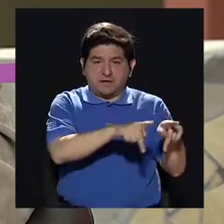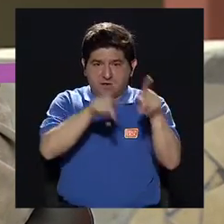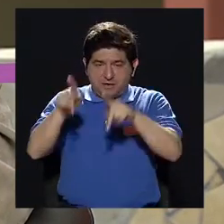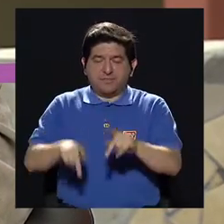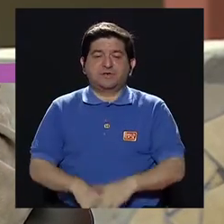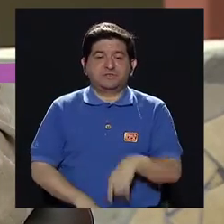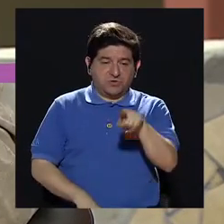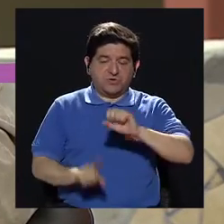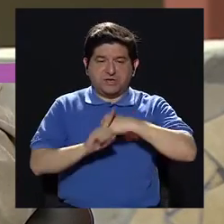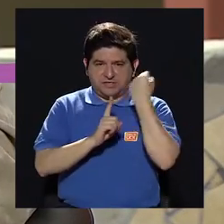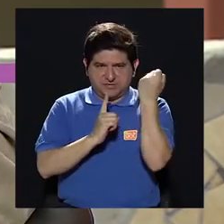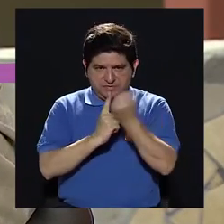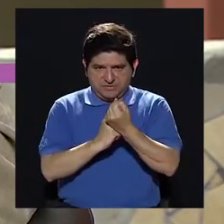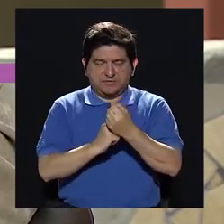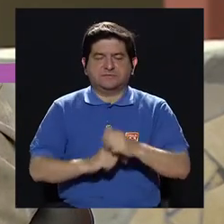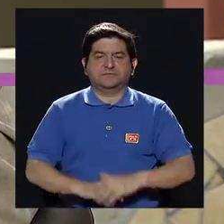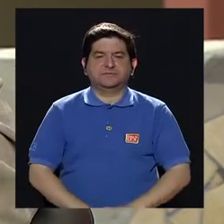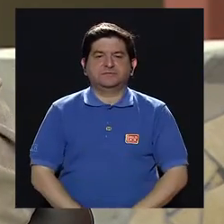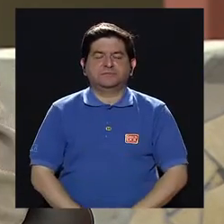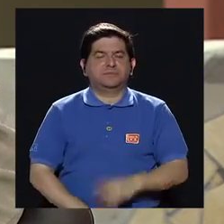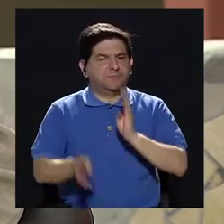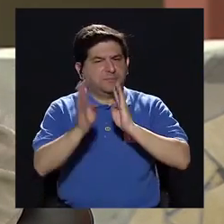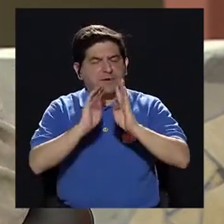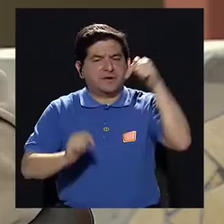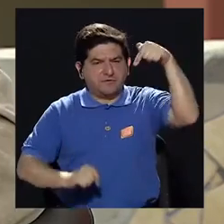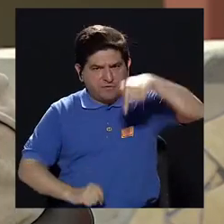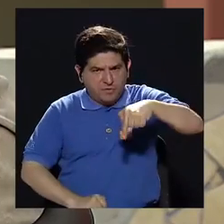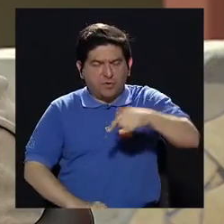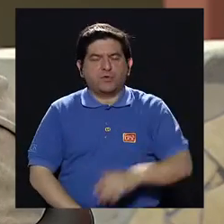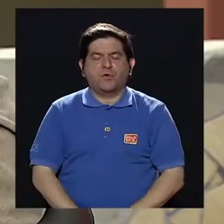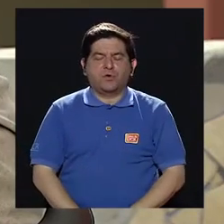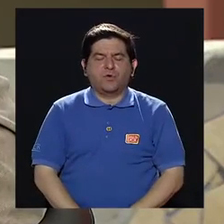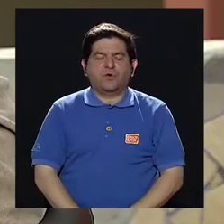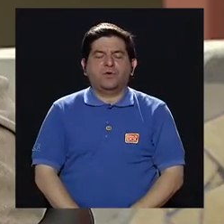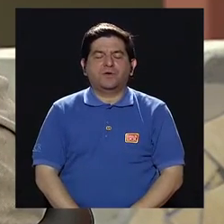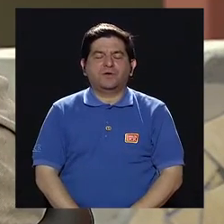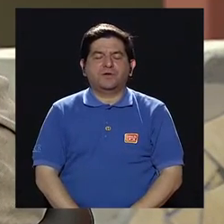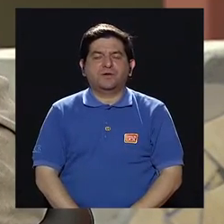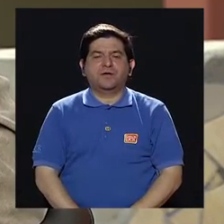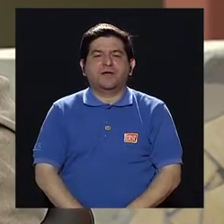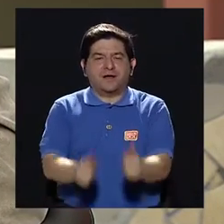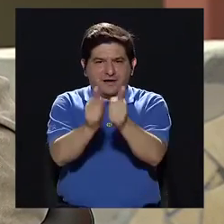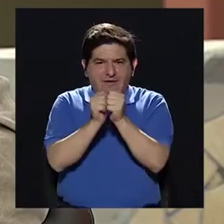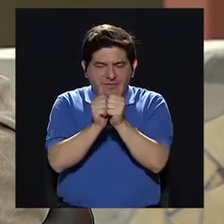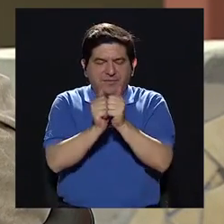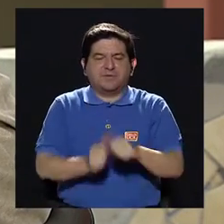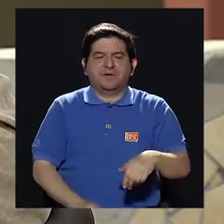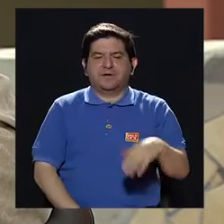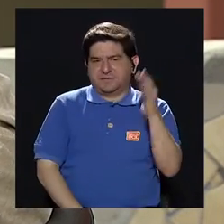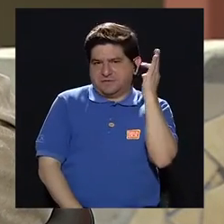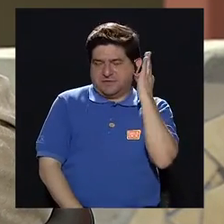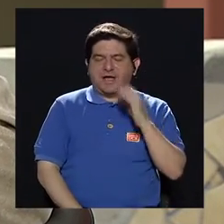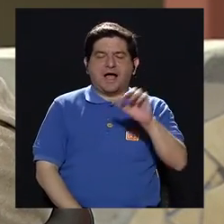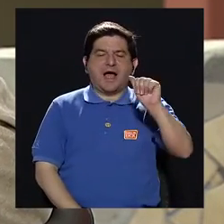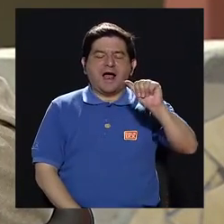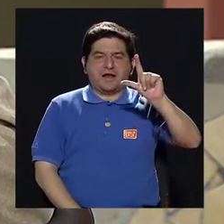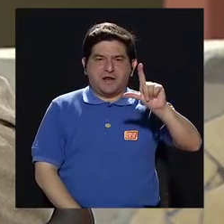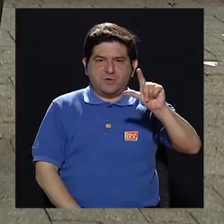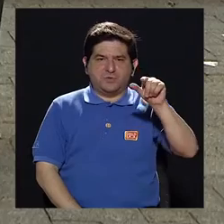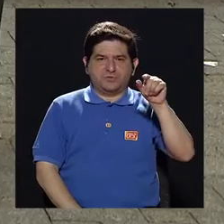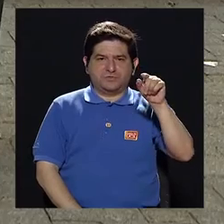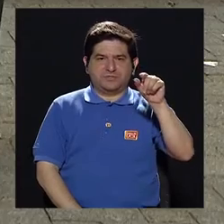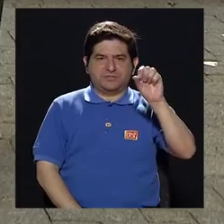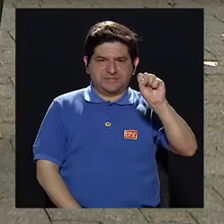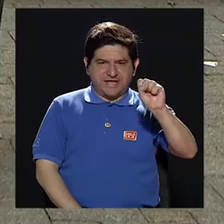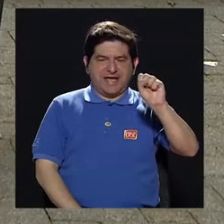las personas que lo padecen. Para esta conversación, el día de hoy tengo el gusto de que me acompañe la señorita Annaluz